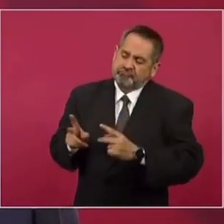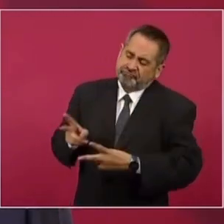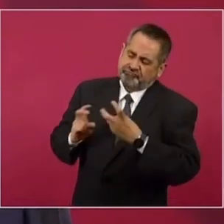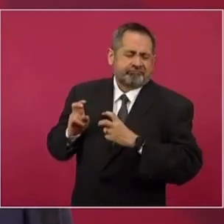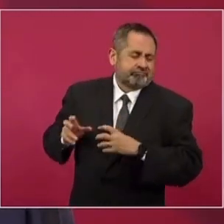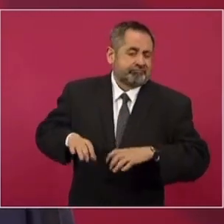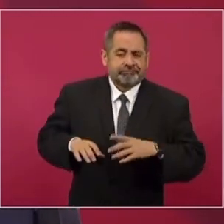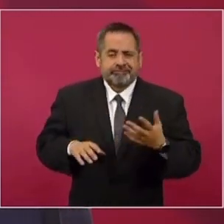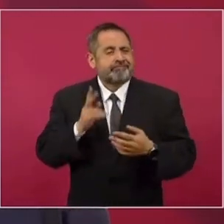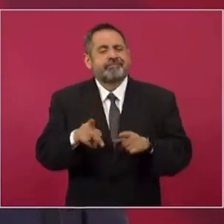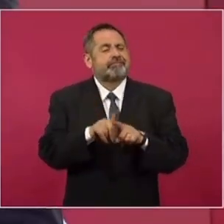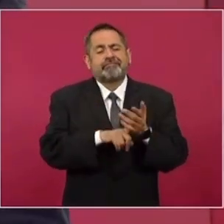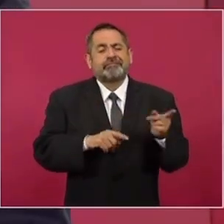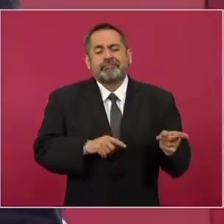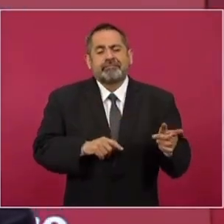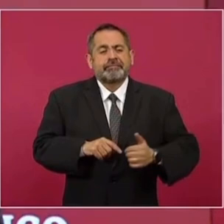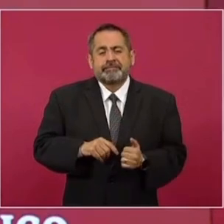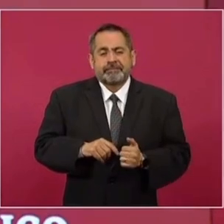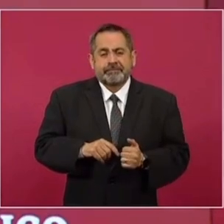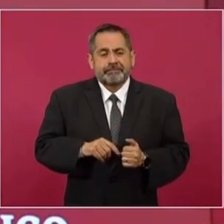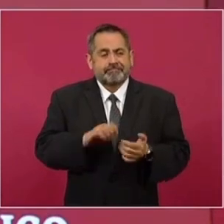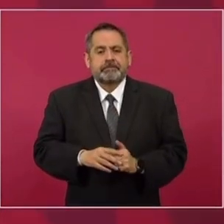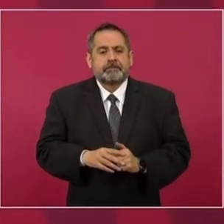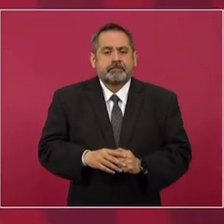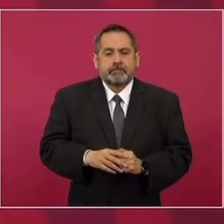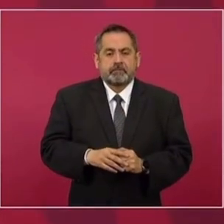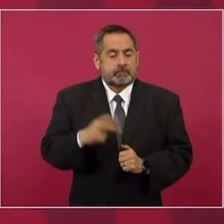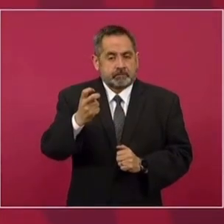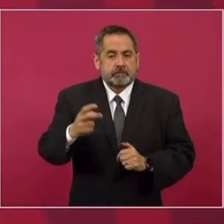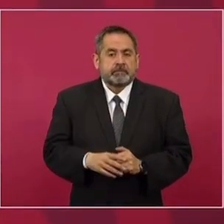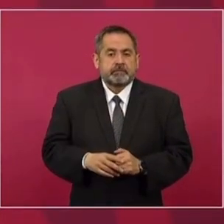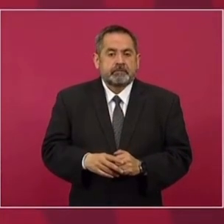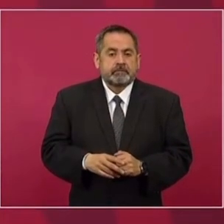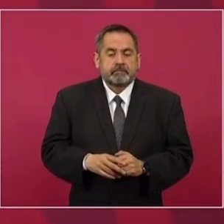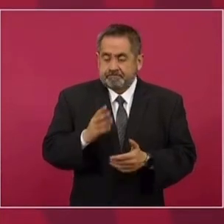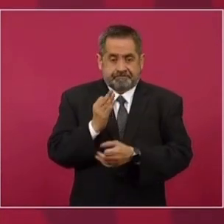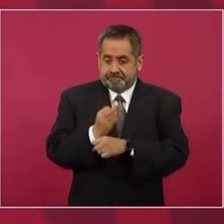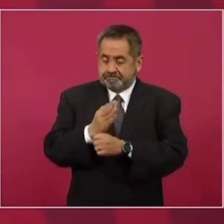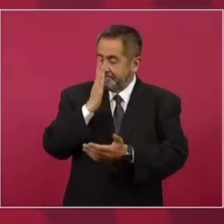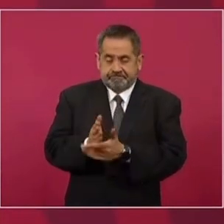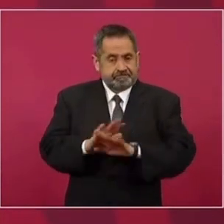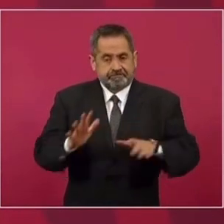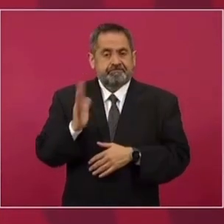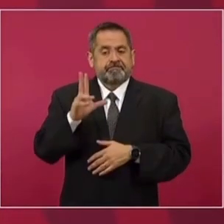saquear con las empresas españolas, entonces ya no es así.